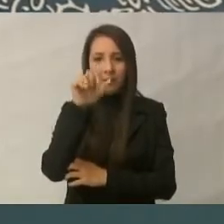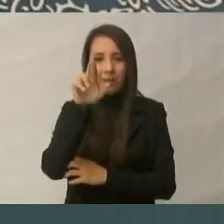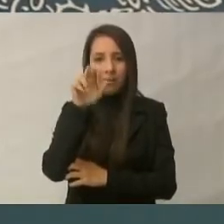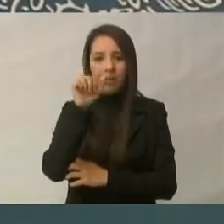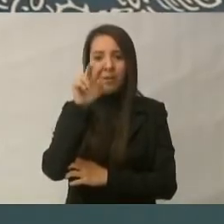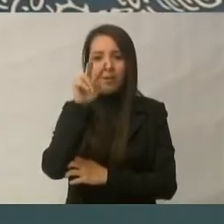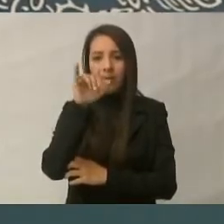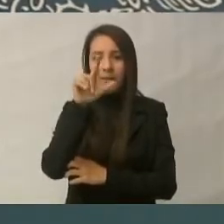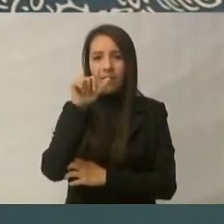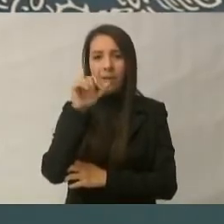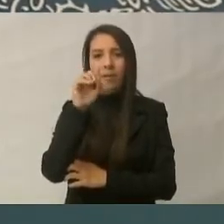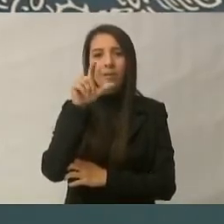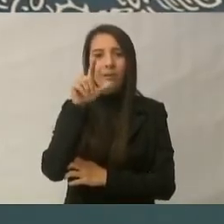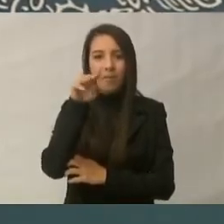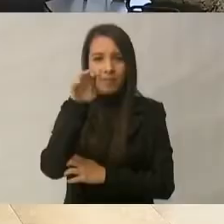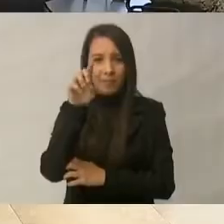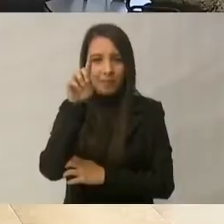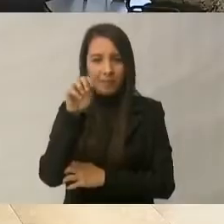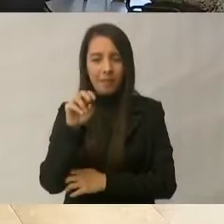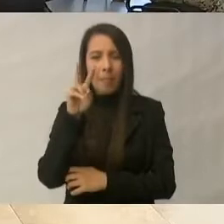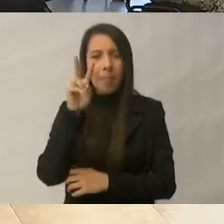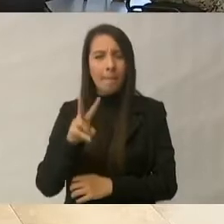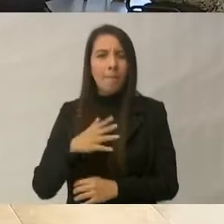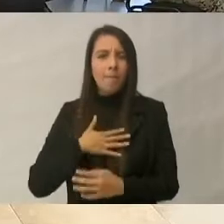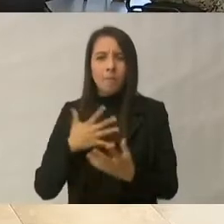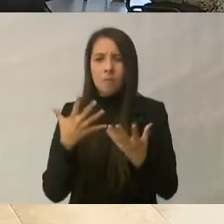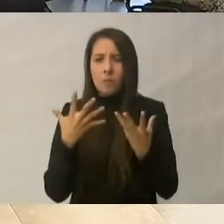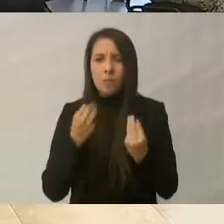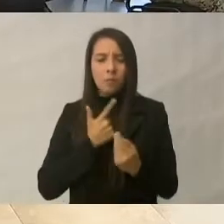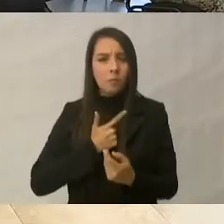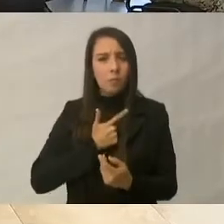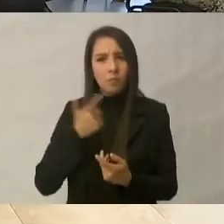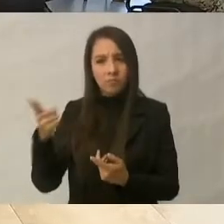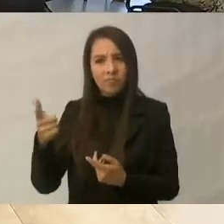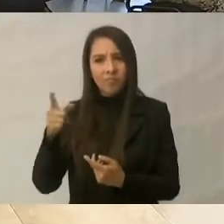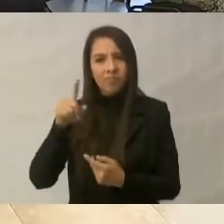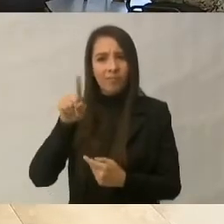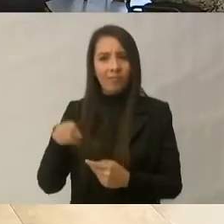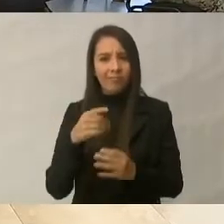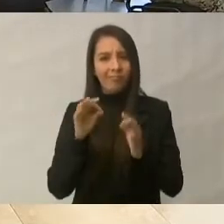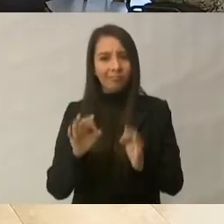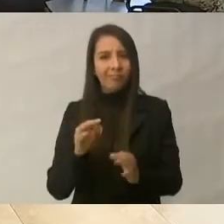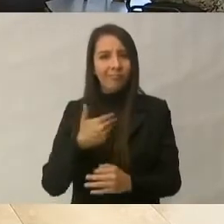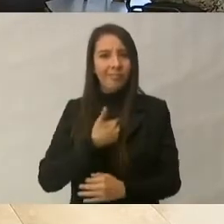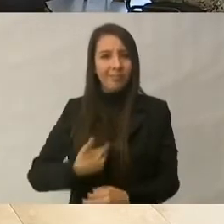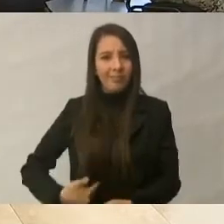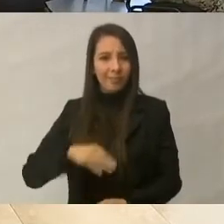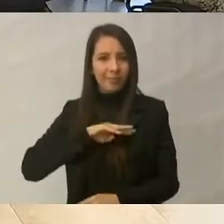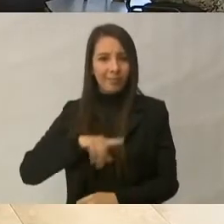que nos da mucho gusto que sea la presidenta municipal de Mexicali.